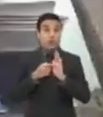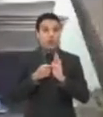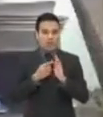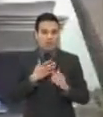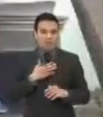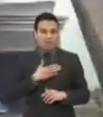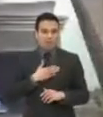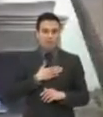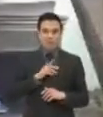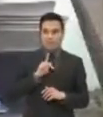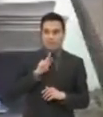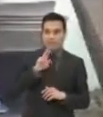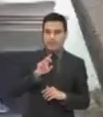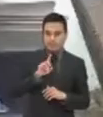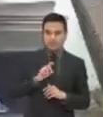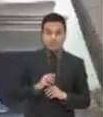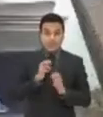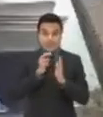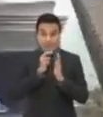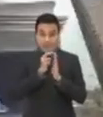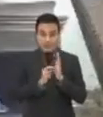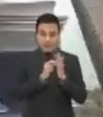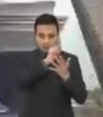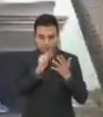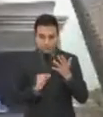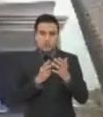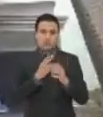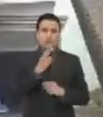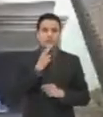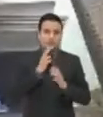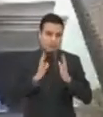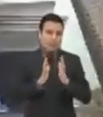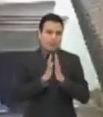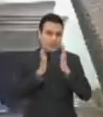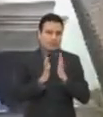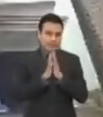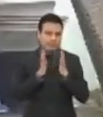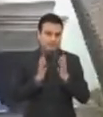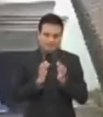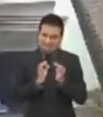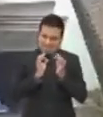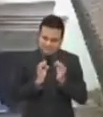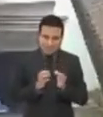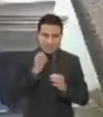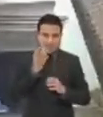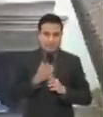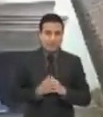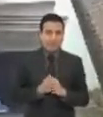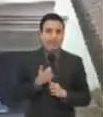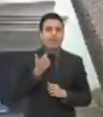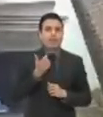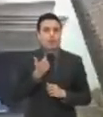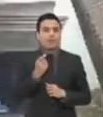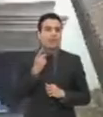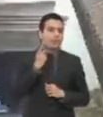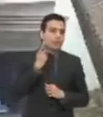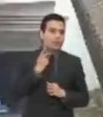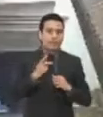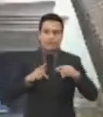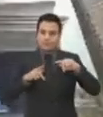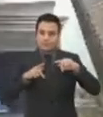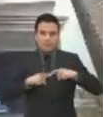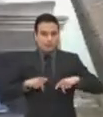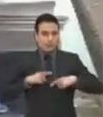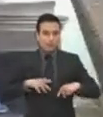retoma de nuestros principios la democracia en su más amplio sentido, económica, política y social.